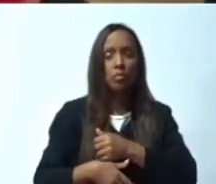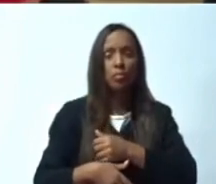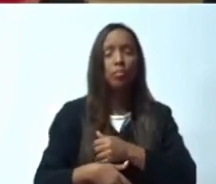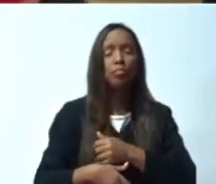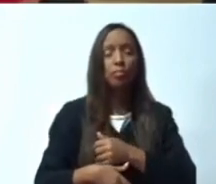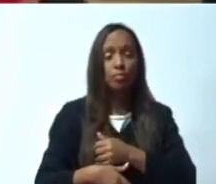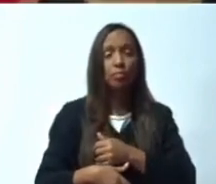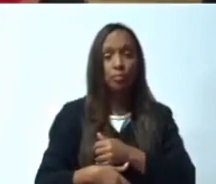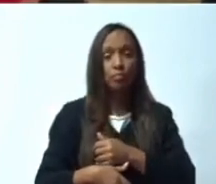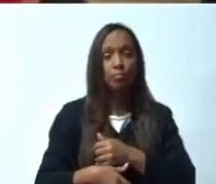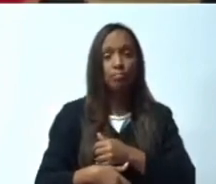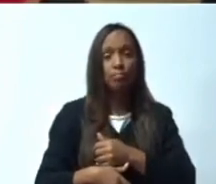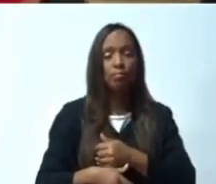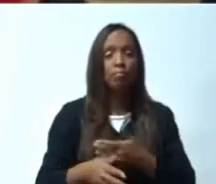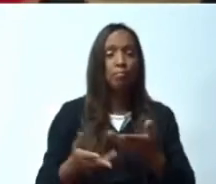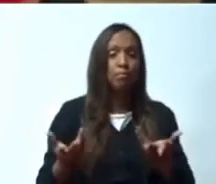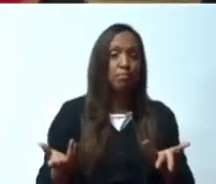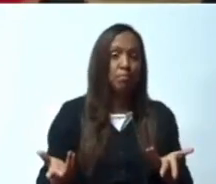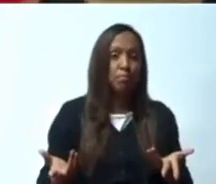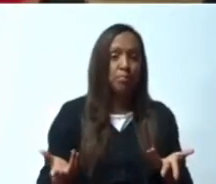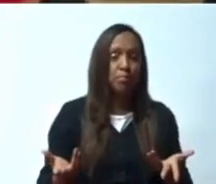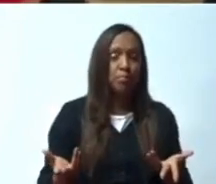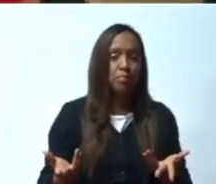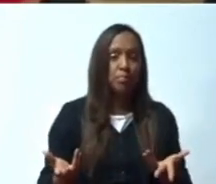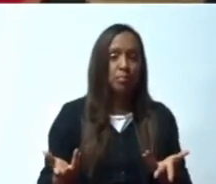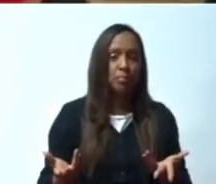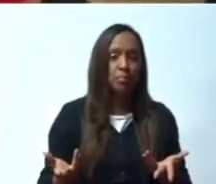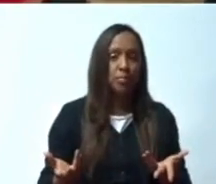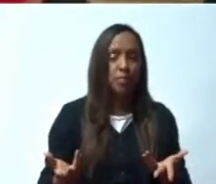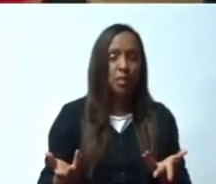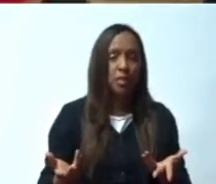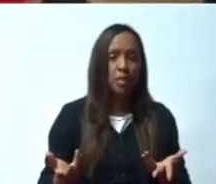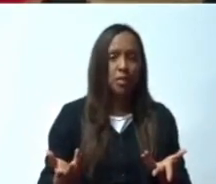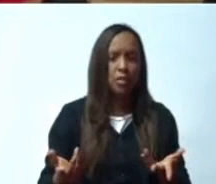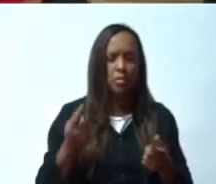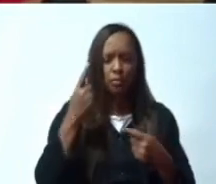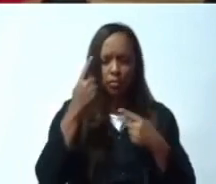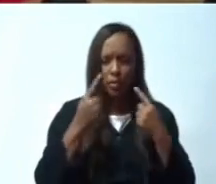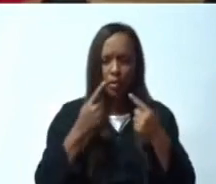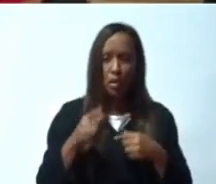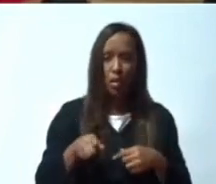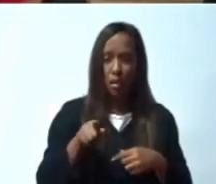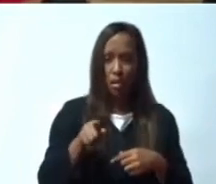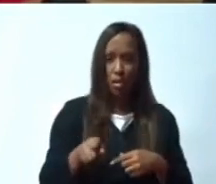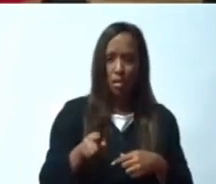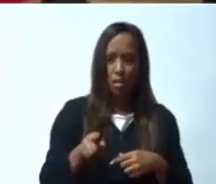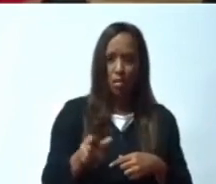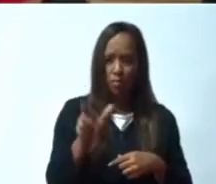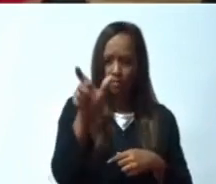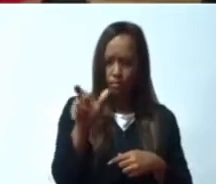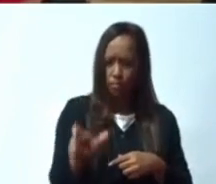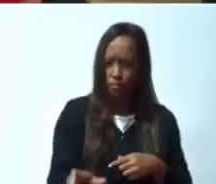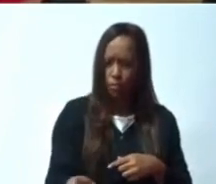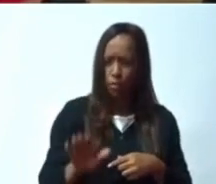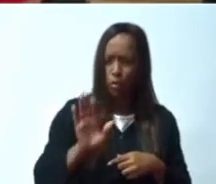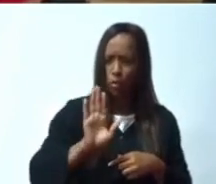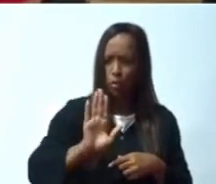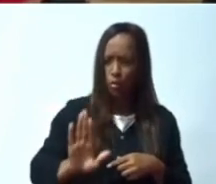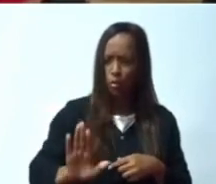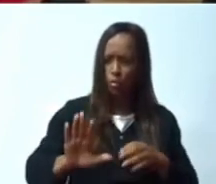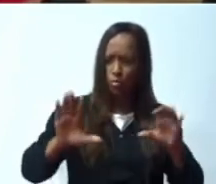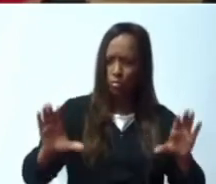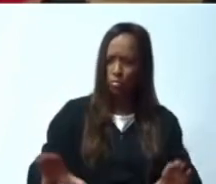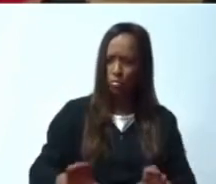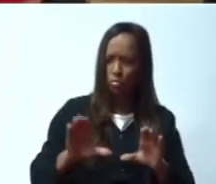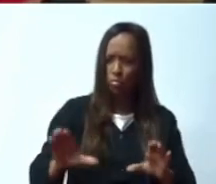diputados y diputadas, con un historial tan importante como el que acabamos de escuchar,